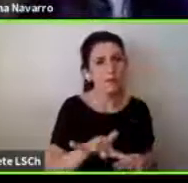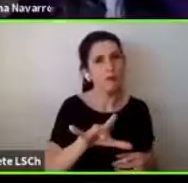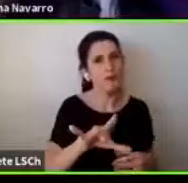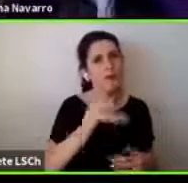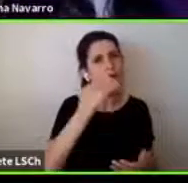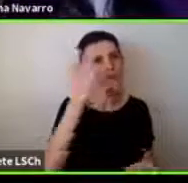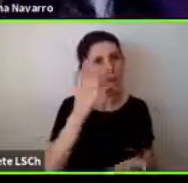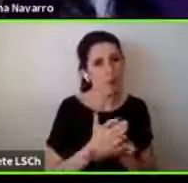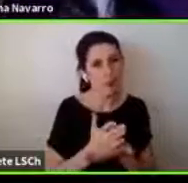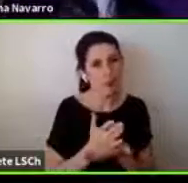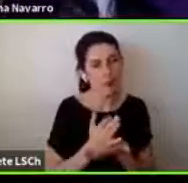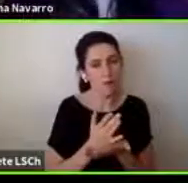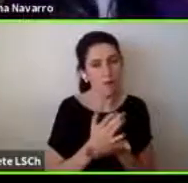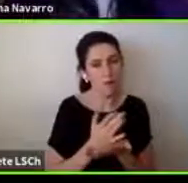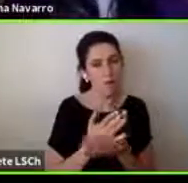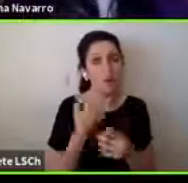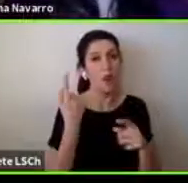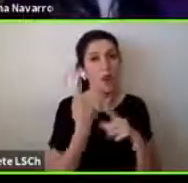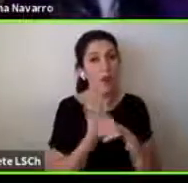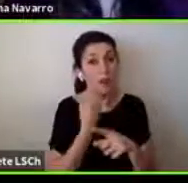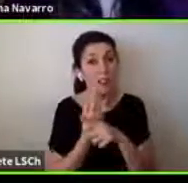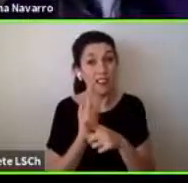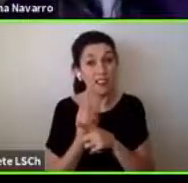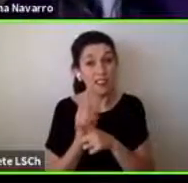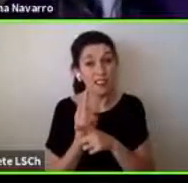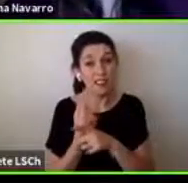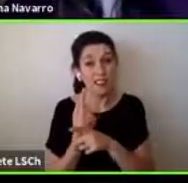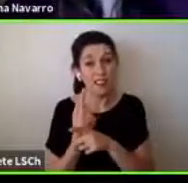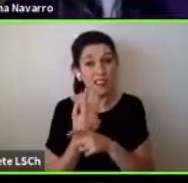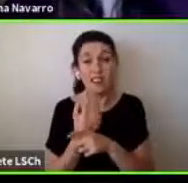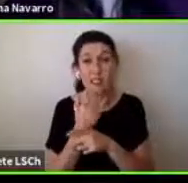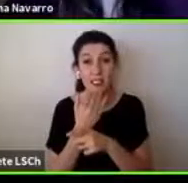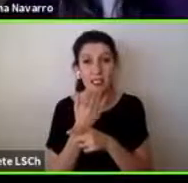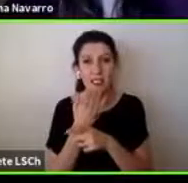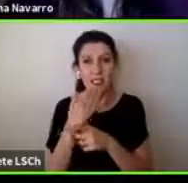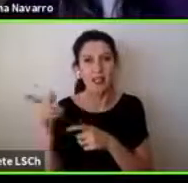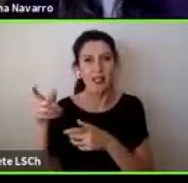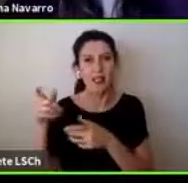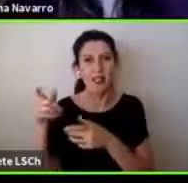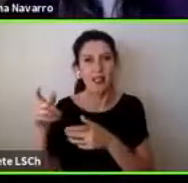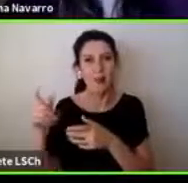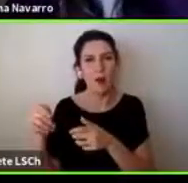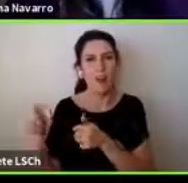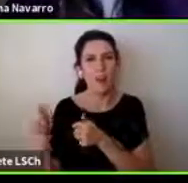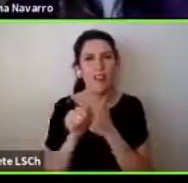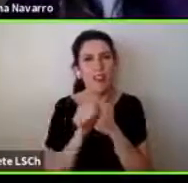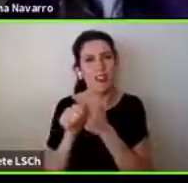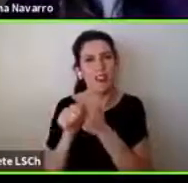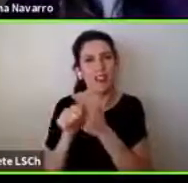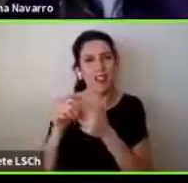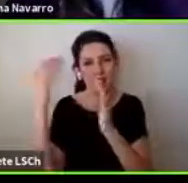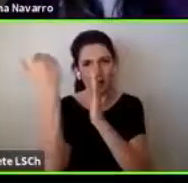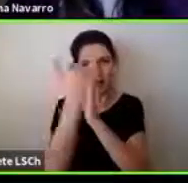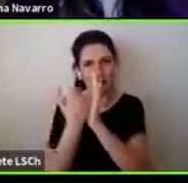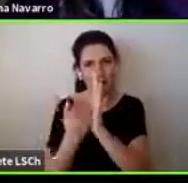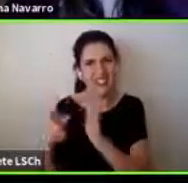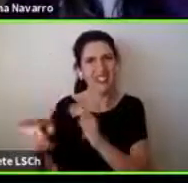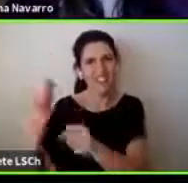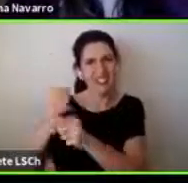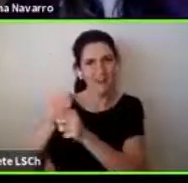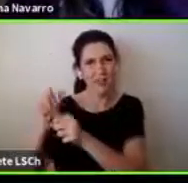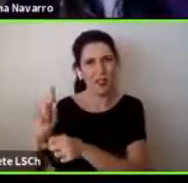conversaciones que se tuvo mucho con la guía como principal lo que trabajó Amaseba porque todo ese tipo de